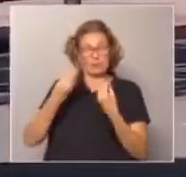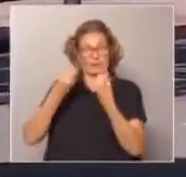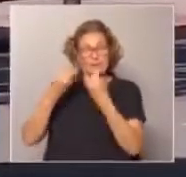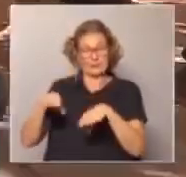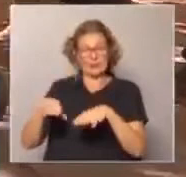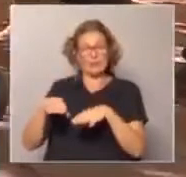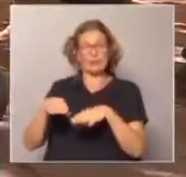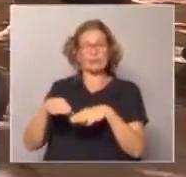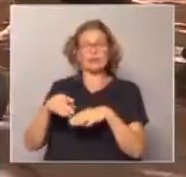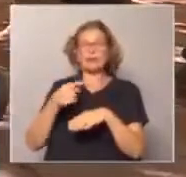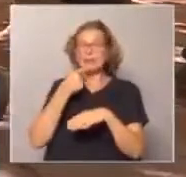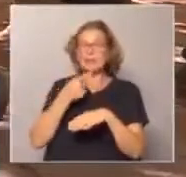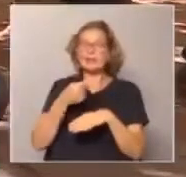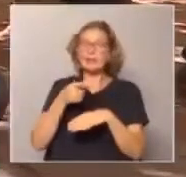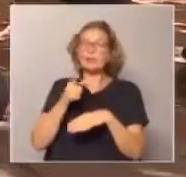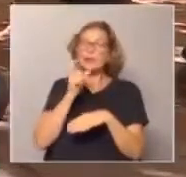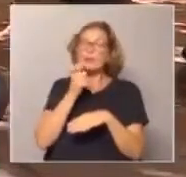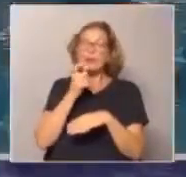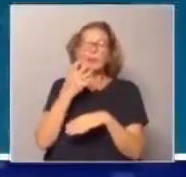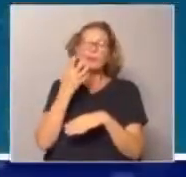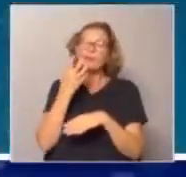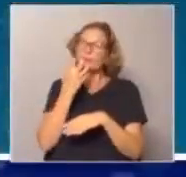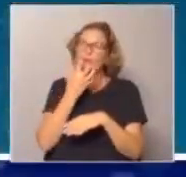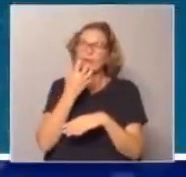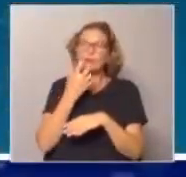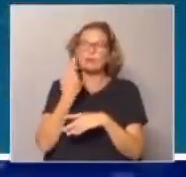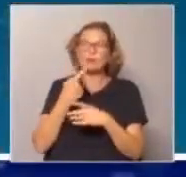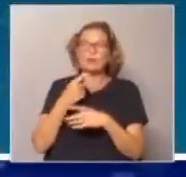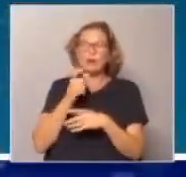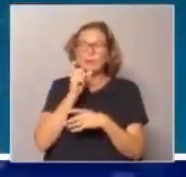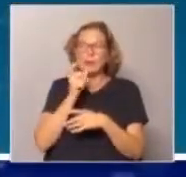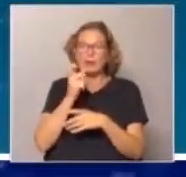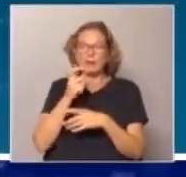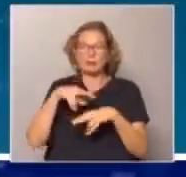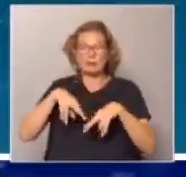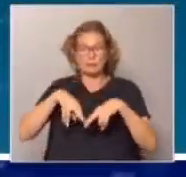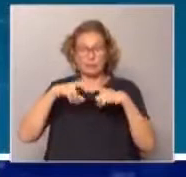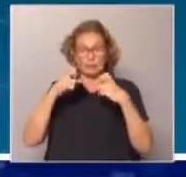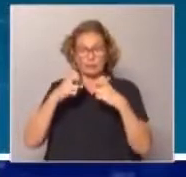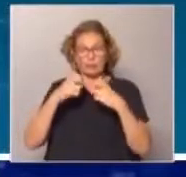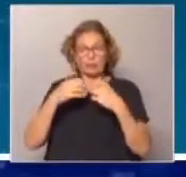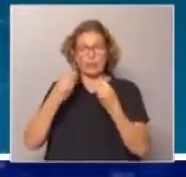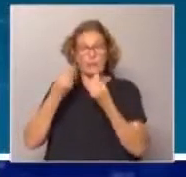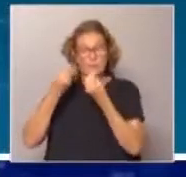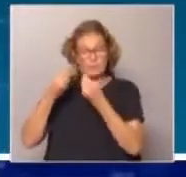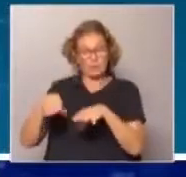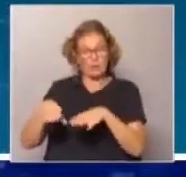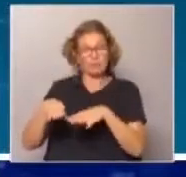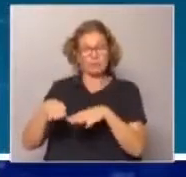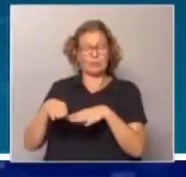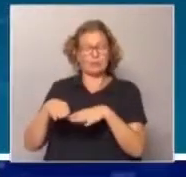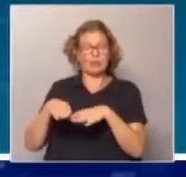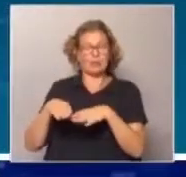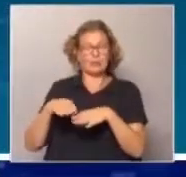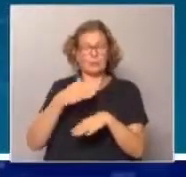abandonadas, y les decía que este es un término fuerte, pero no es un término mío, es el término del estudio, se preguntó en esos términos. Las personas que se sienten